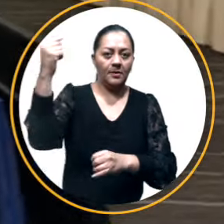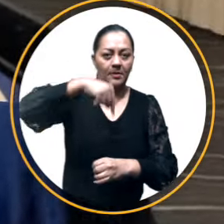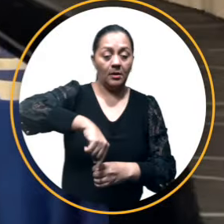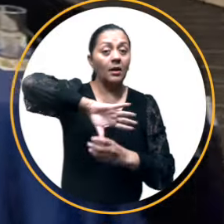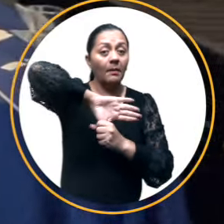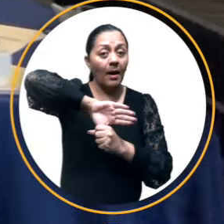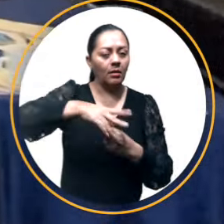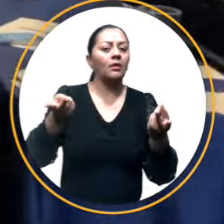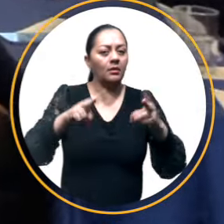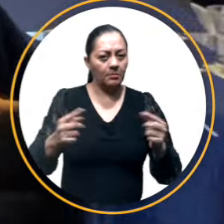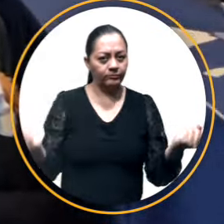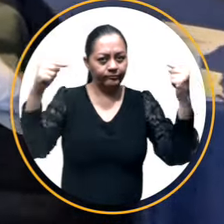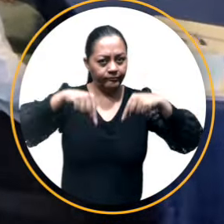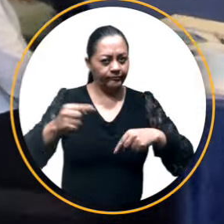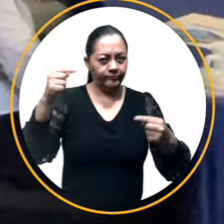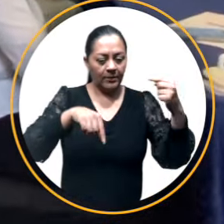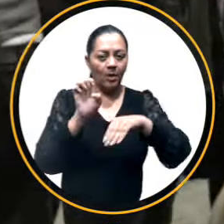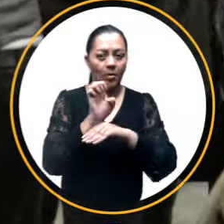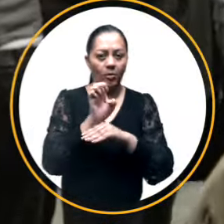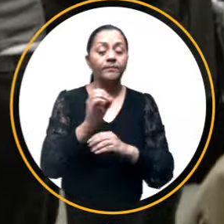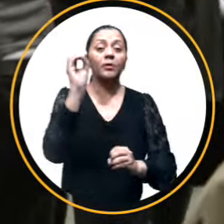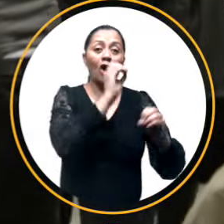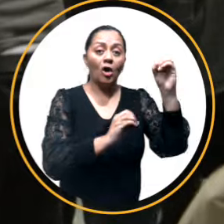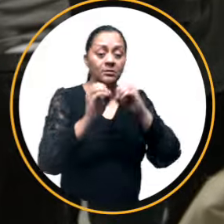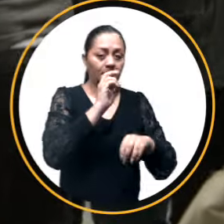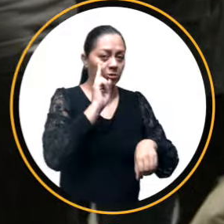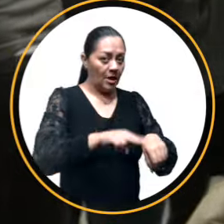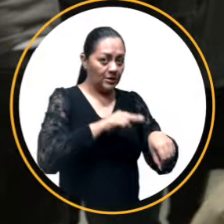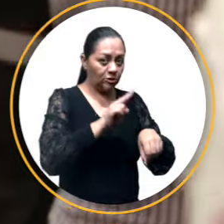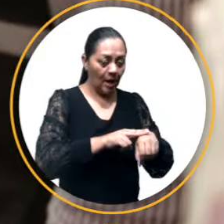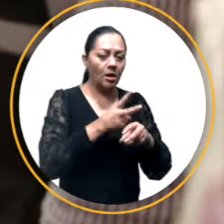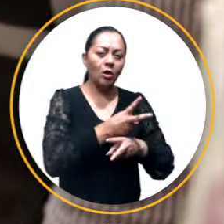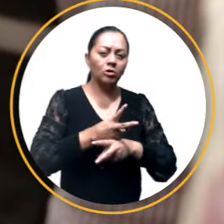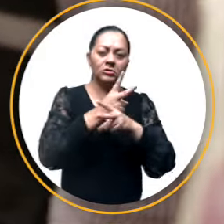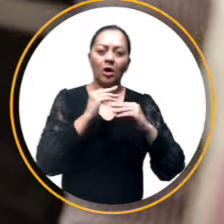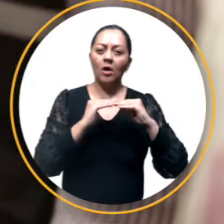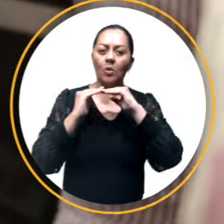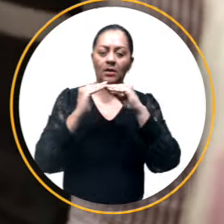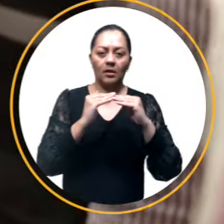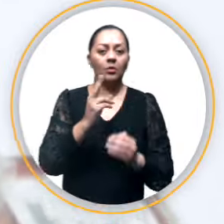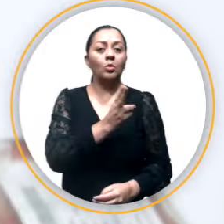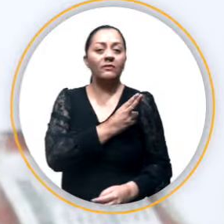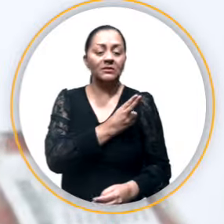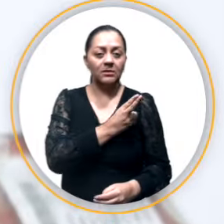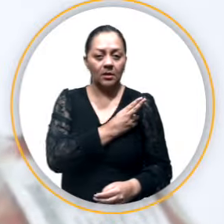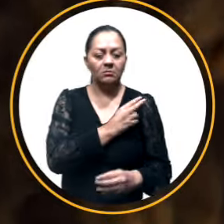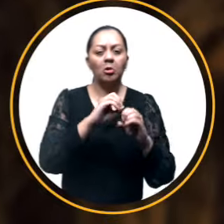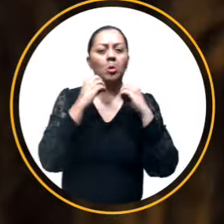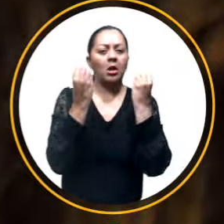Diplomático acreditado en el Ecuador. Además, contamos con observación electoral nacional de los Consejos de Igualdad, universidades,